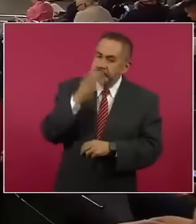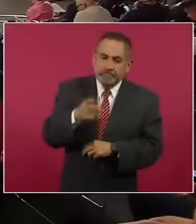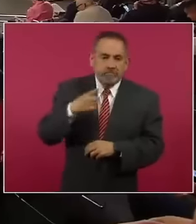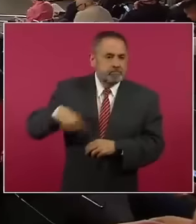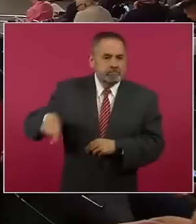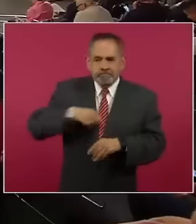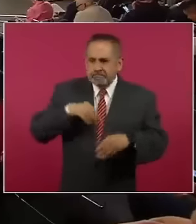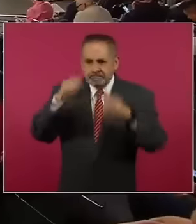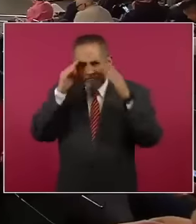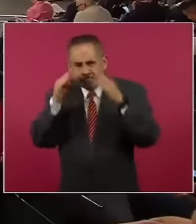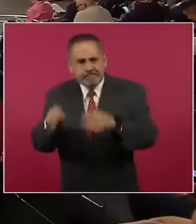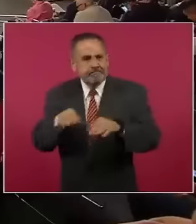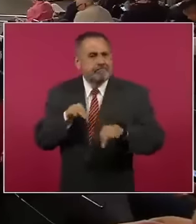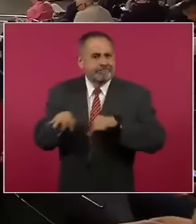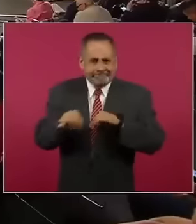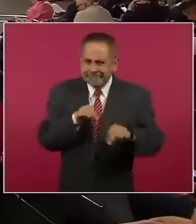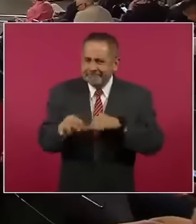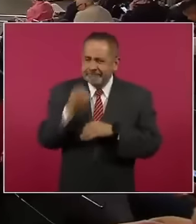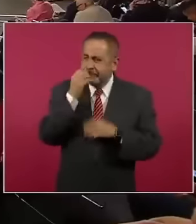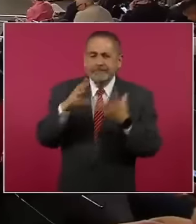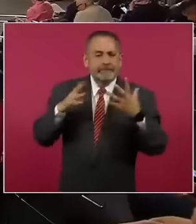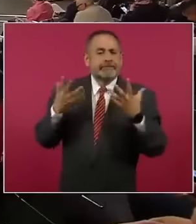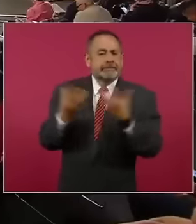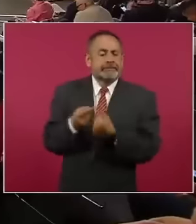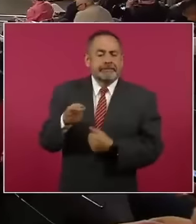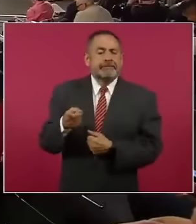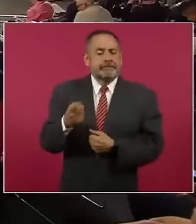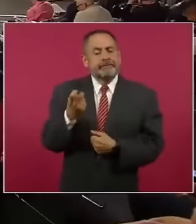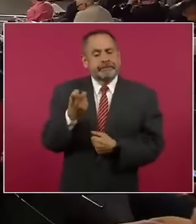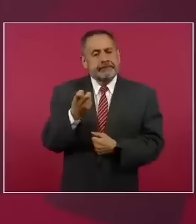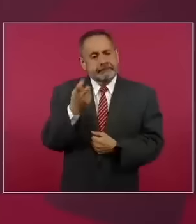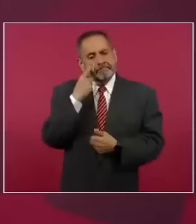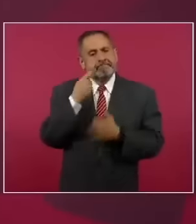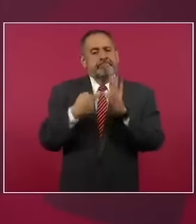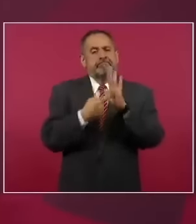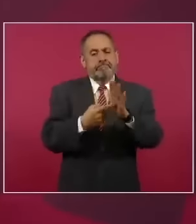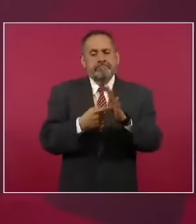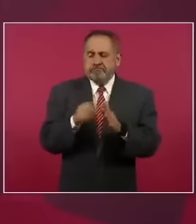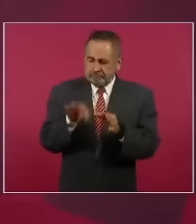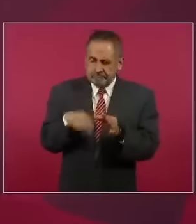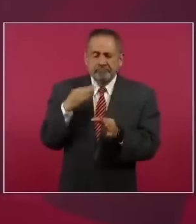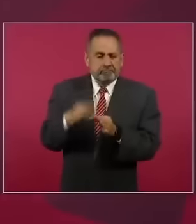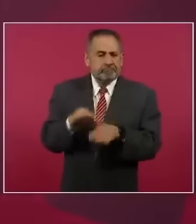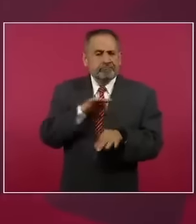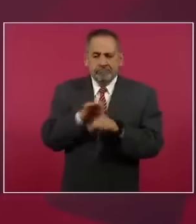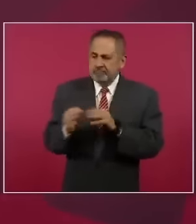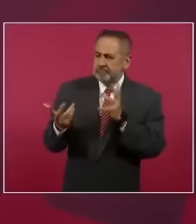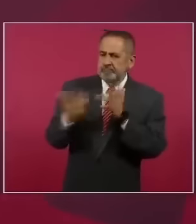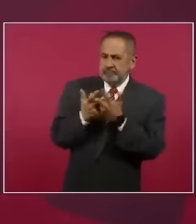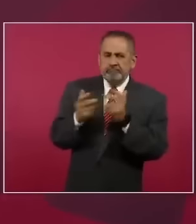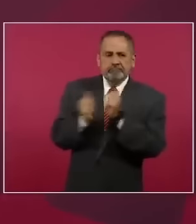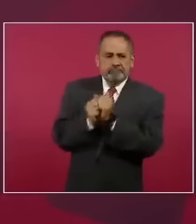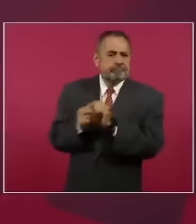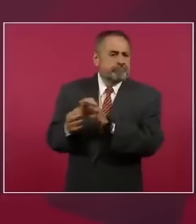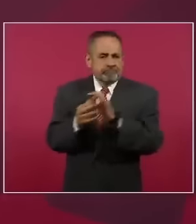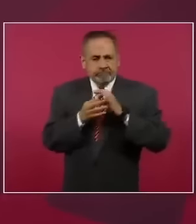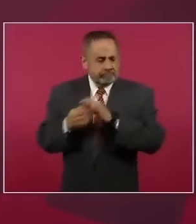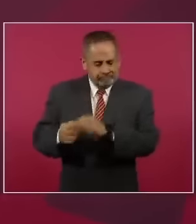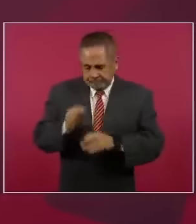ocupados y trabajando todos juntos, lo cual creo que es otra muestra de cómo se puede trabajar en forma conjunta.